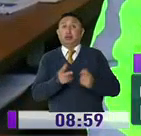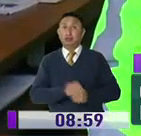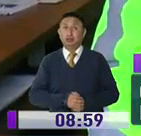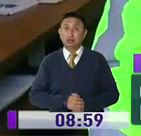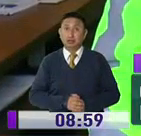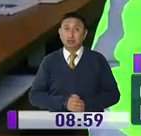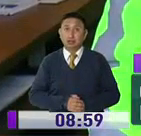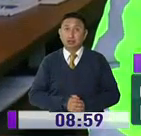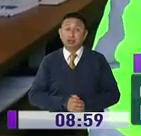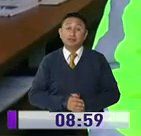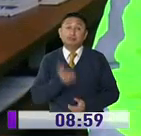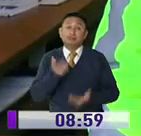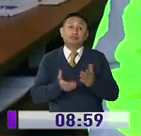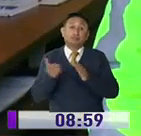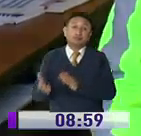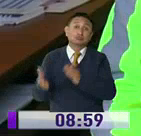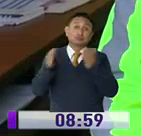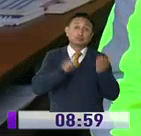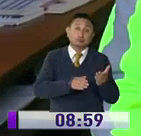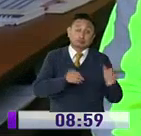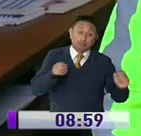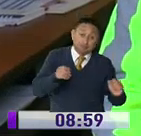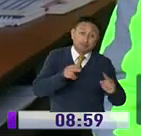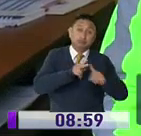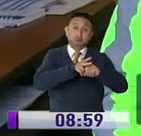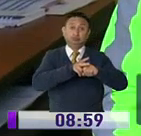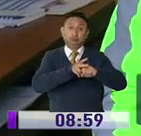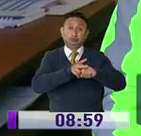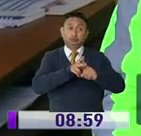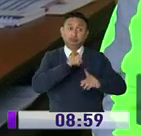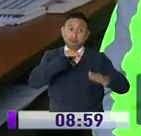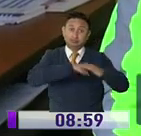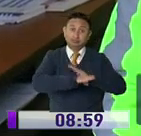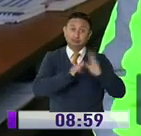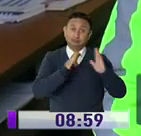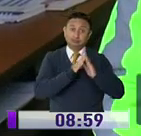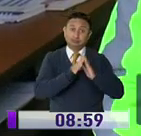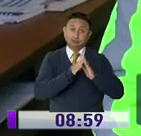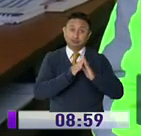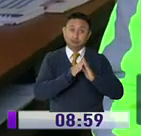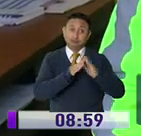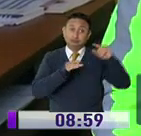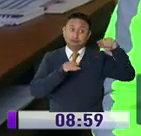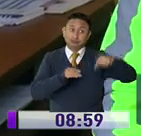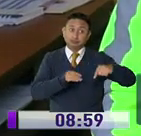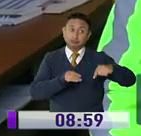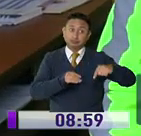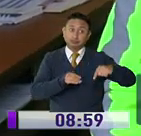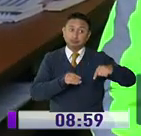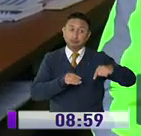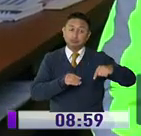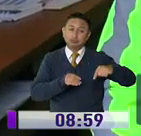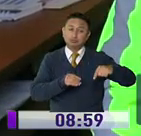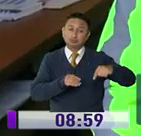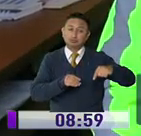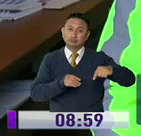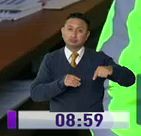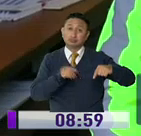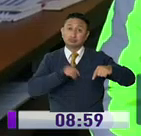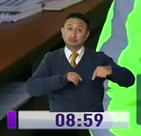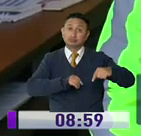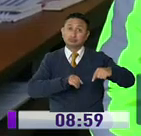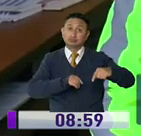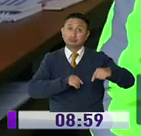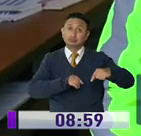posibilidad de que se trate de una muerte accidental. Al interior de ese domicilio se habría estado produciendo agresiones